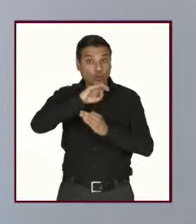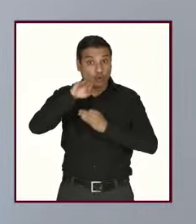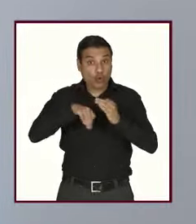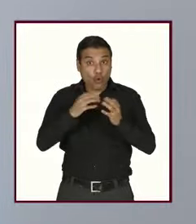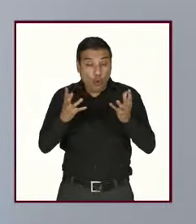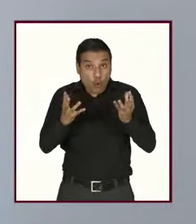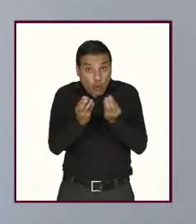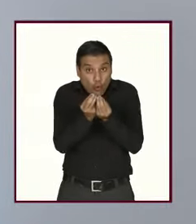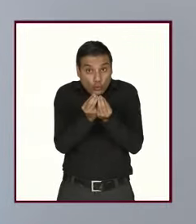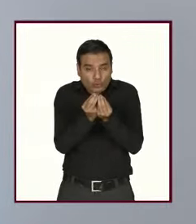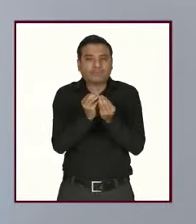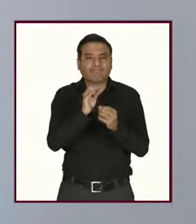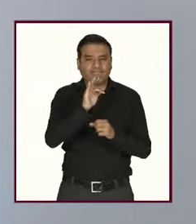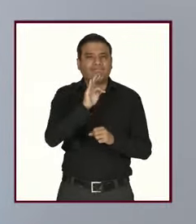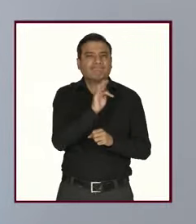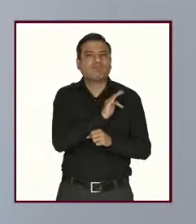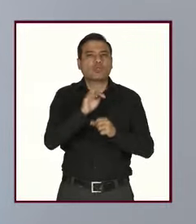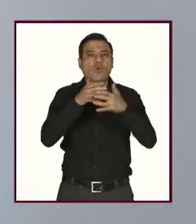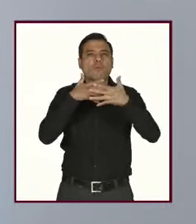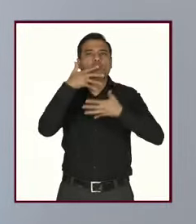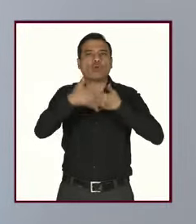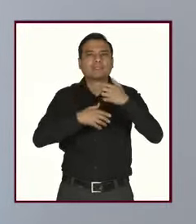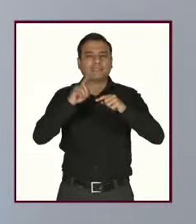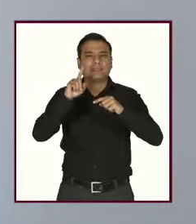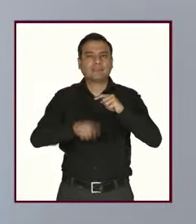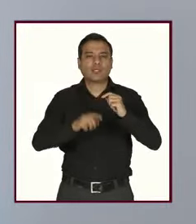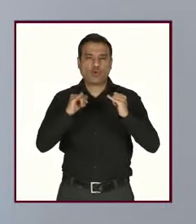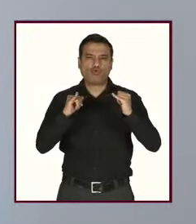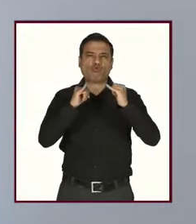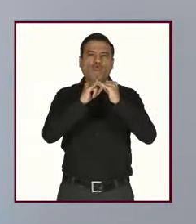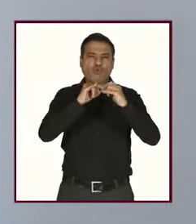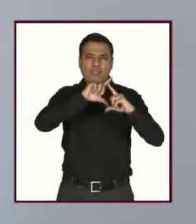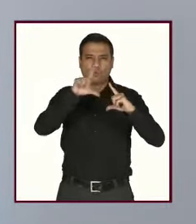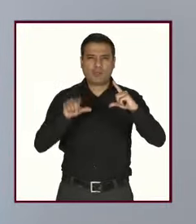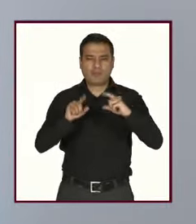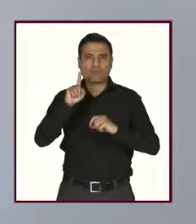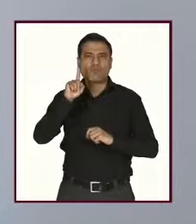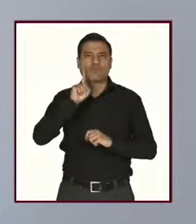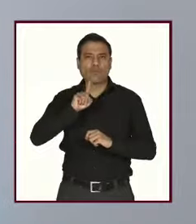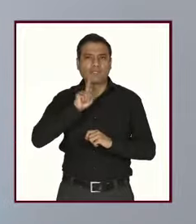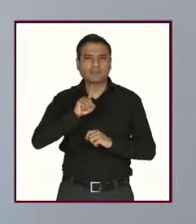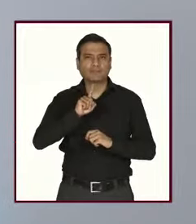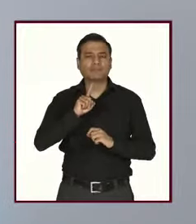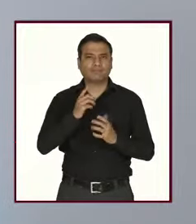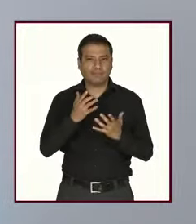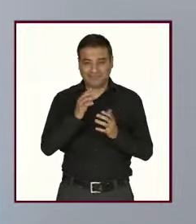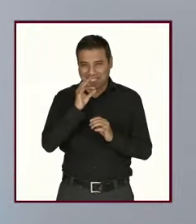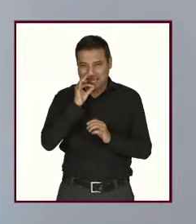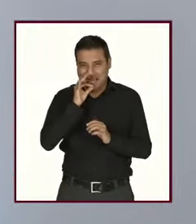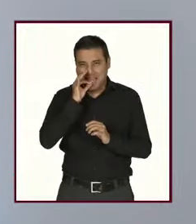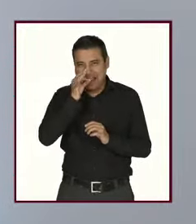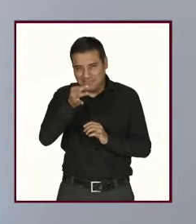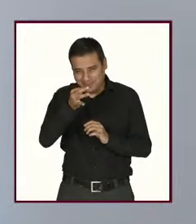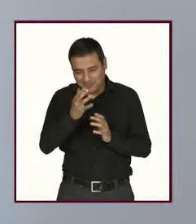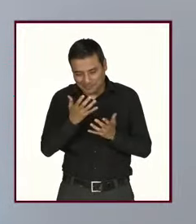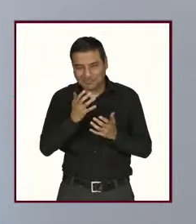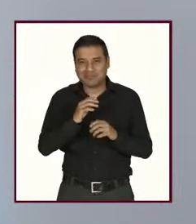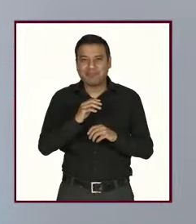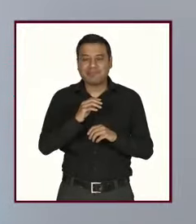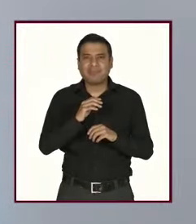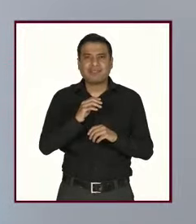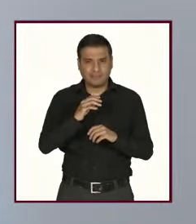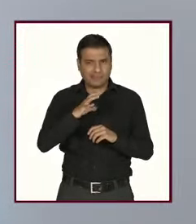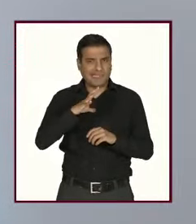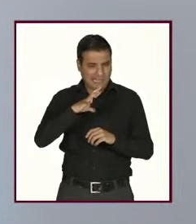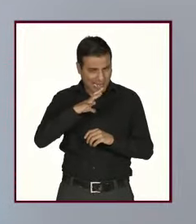las violencias en el instituto nacional de las mujeres ustedes van a encontrar aprovechando el comercial una serie de